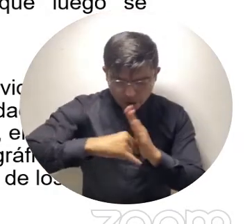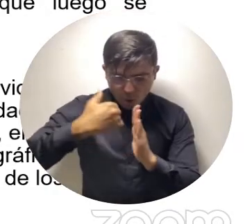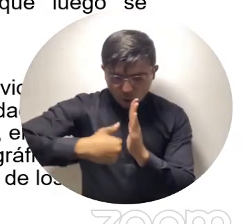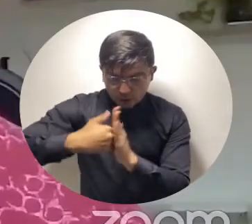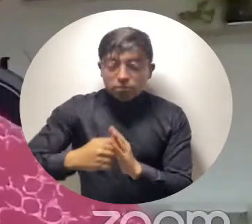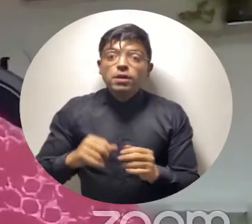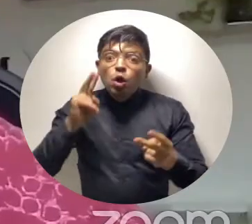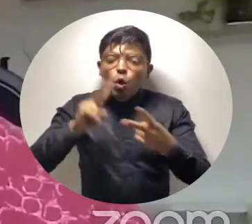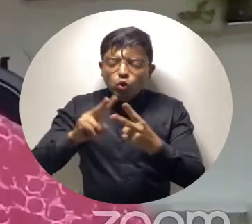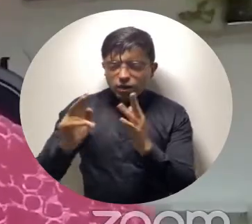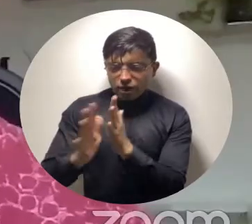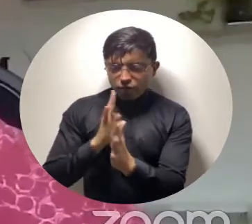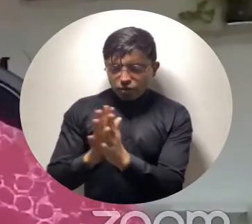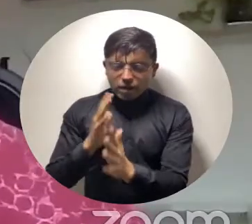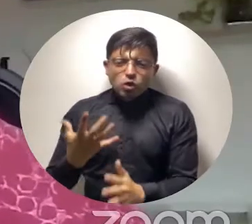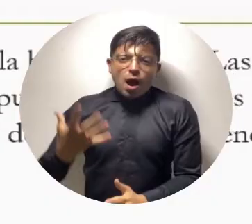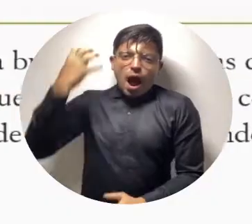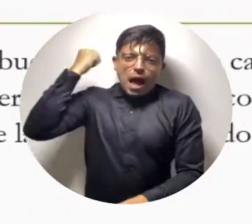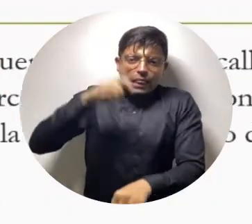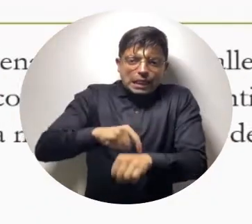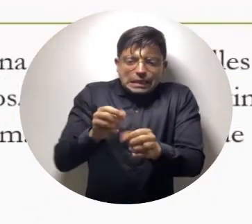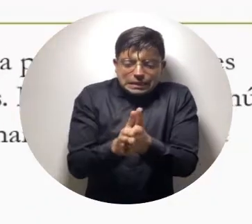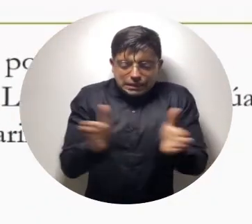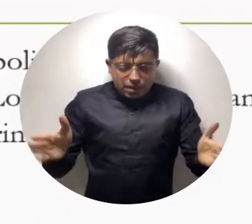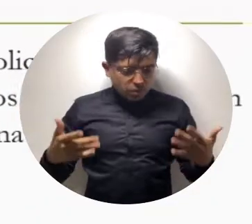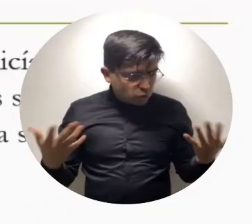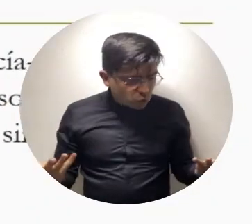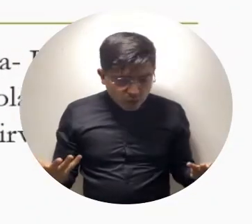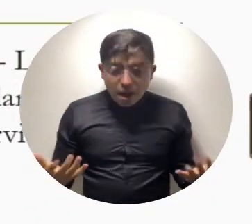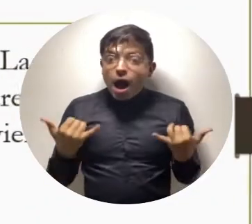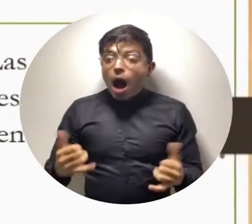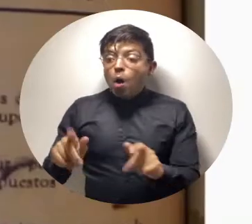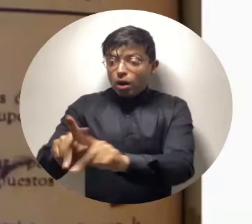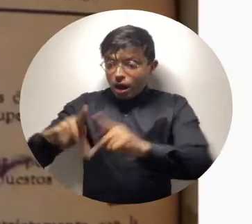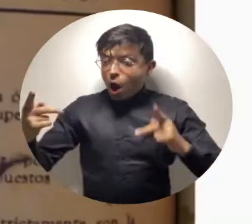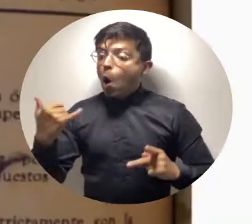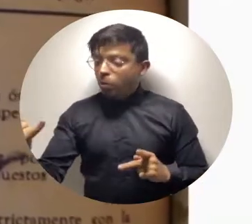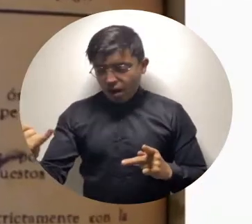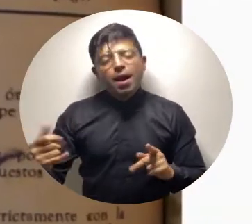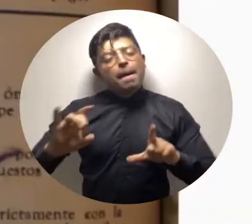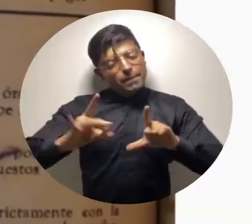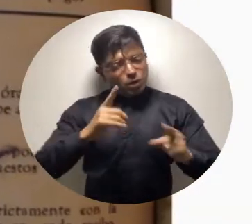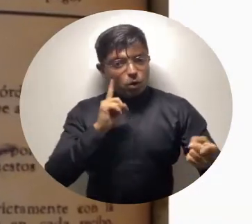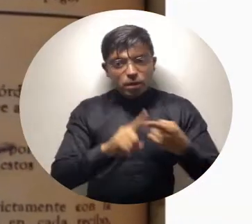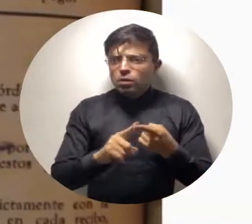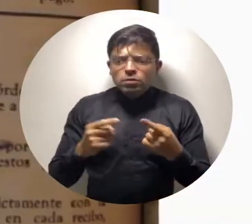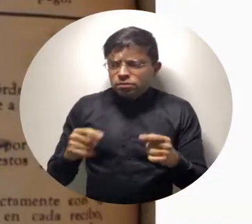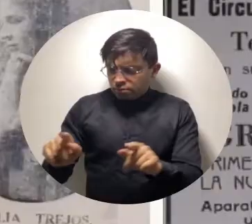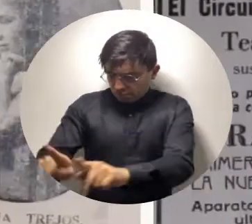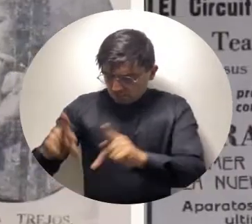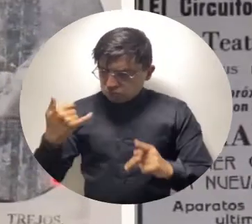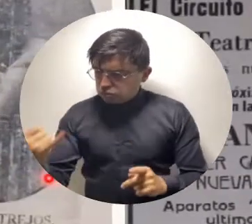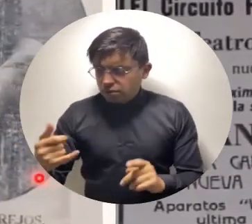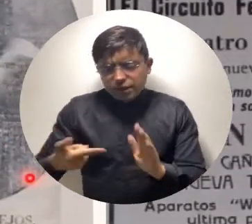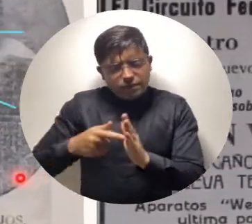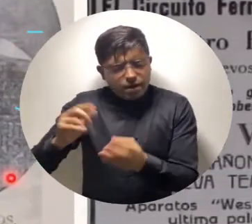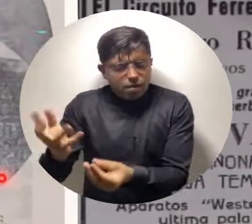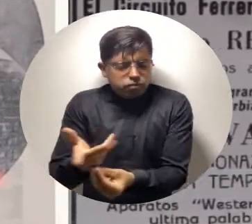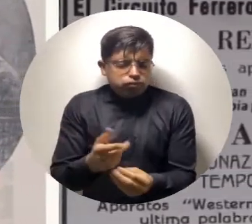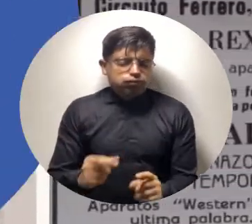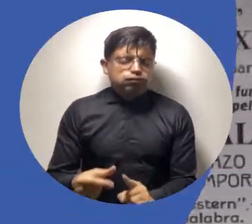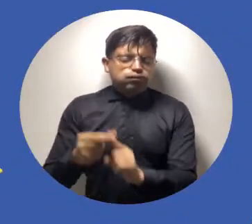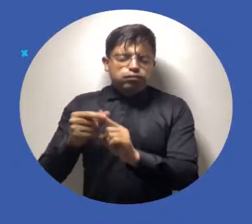información de esa época que hasta el momento solo pervive en las hojas de periódico y son un baluarte de la historia del territorio.